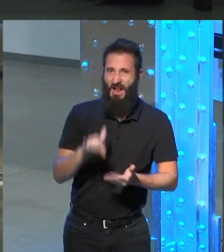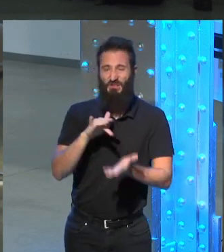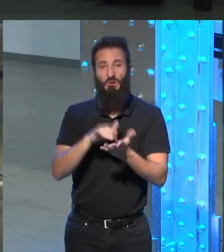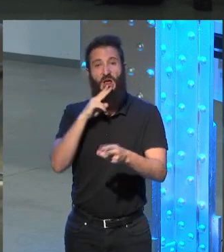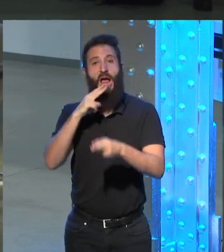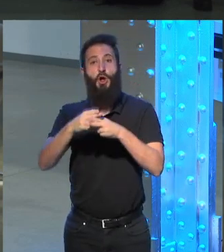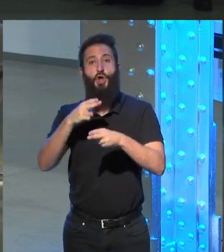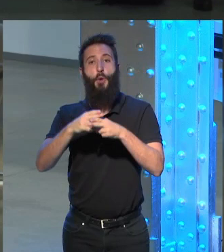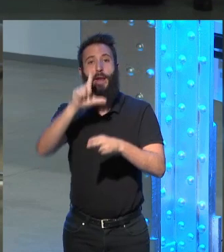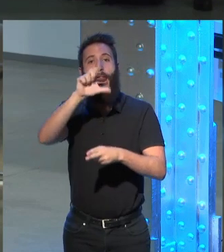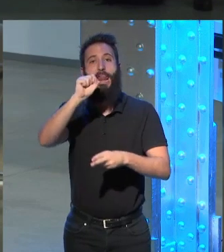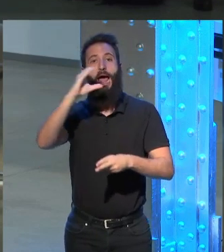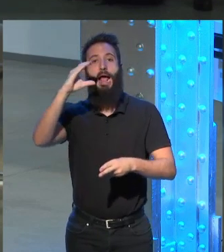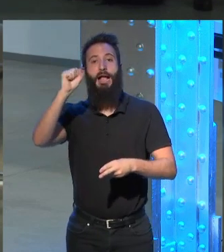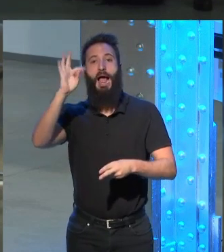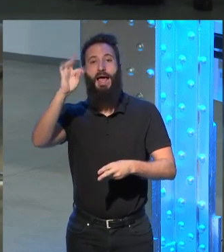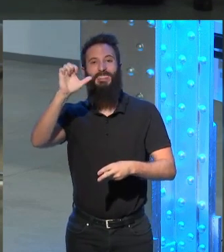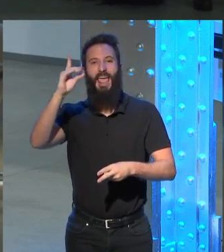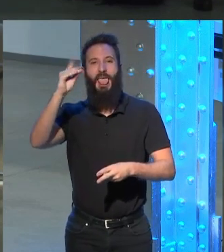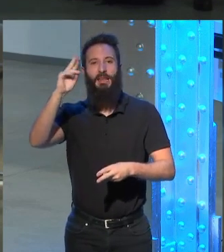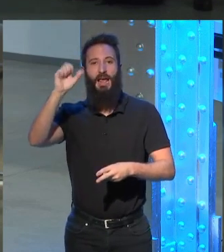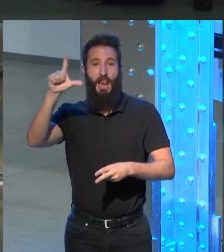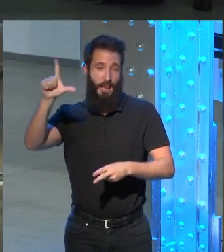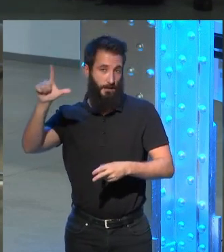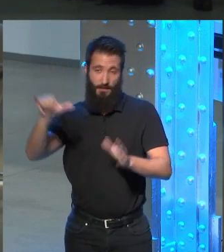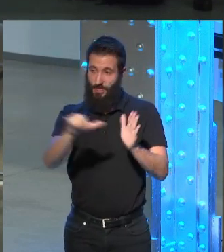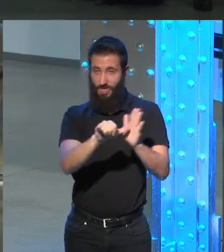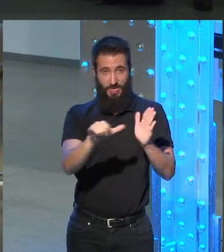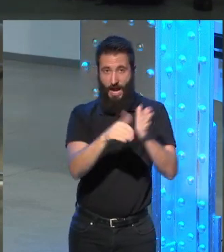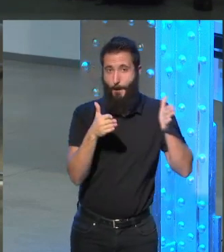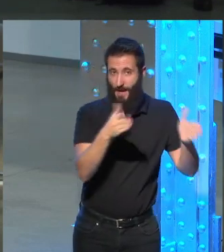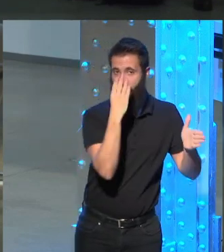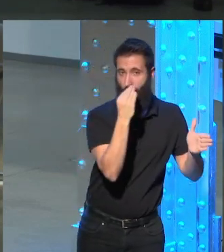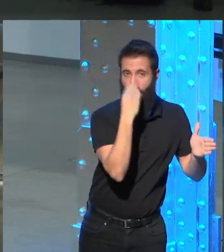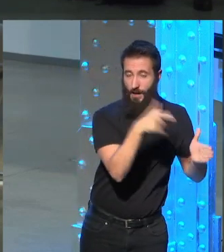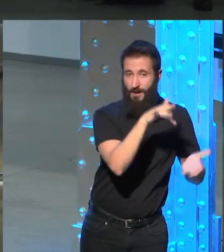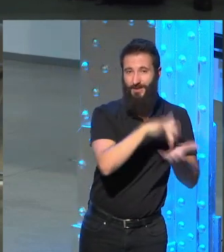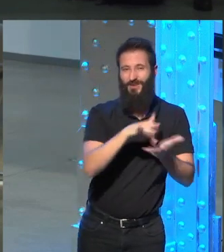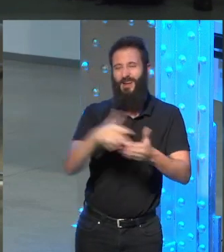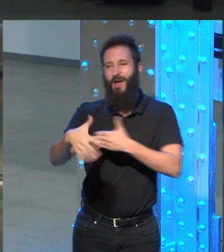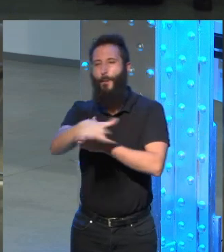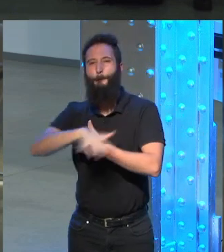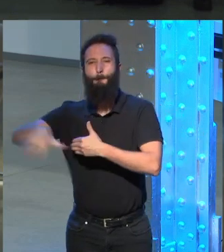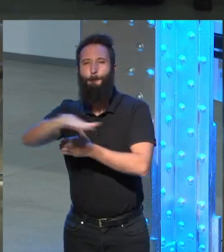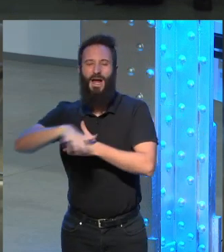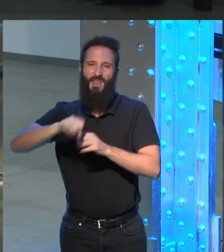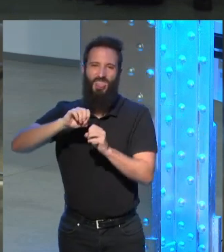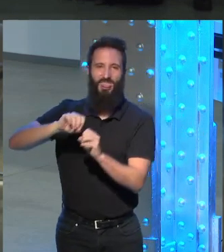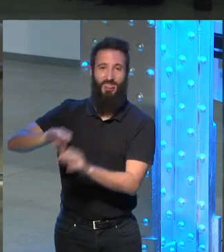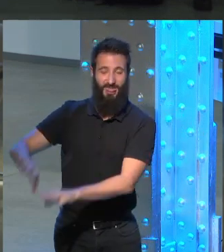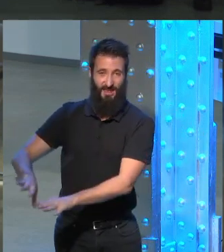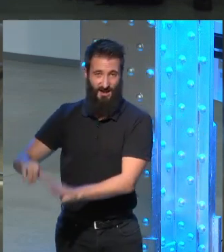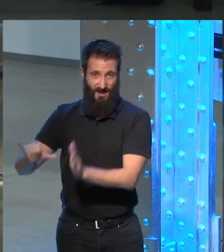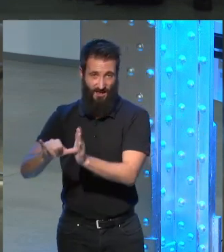estaba al lado de la perrera ahí por el puente del ejército un barrio un poco marginal de Lima y fue allí